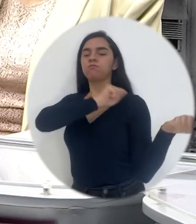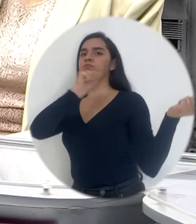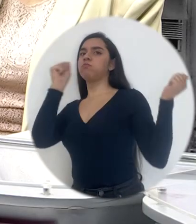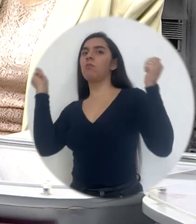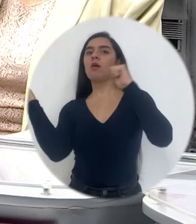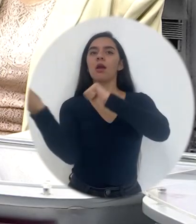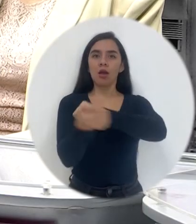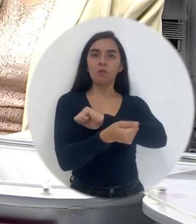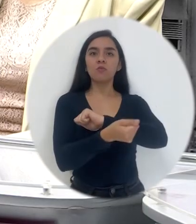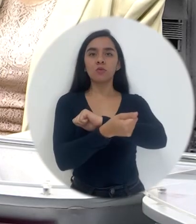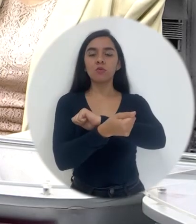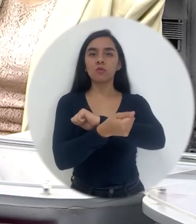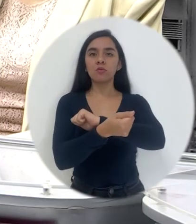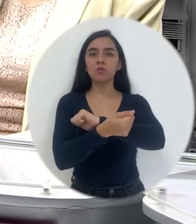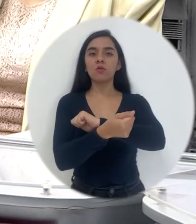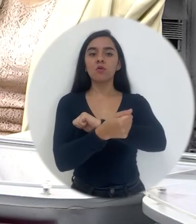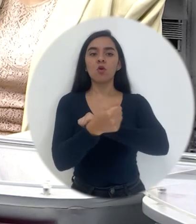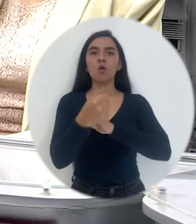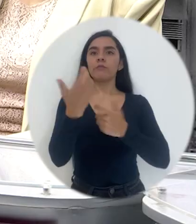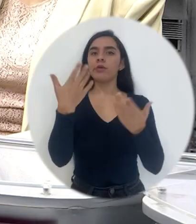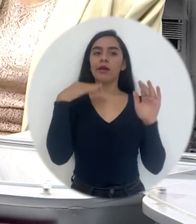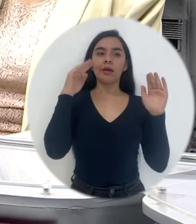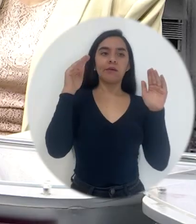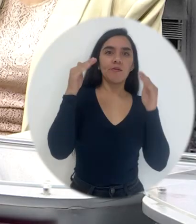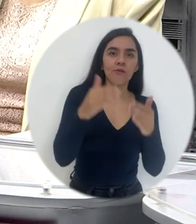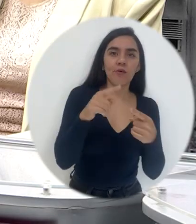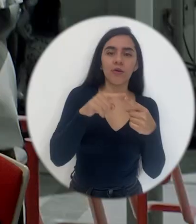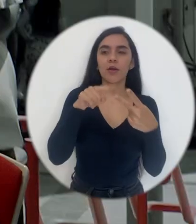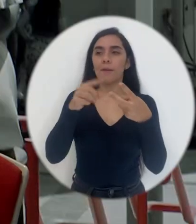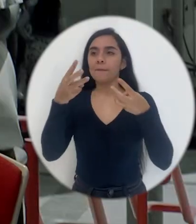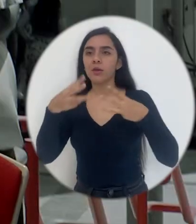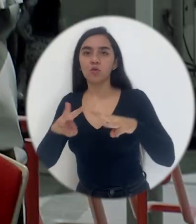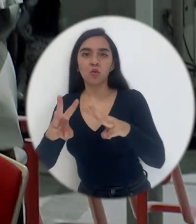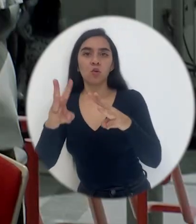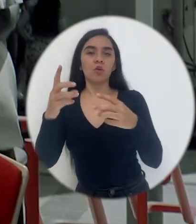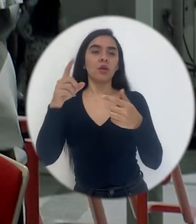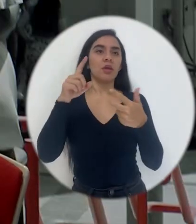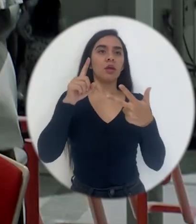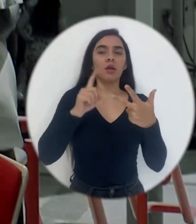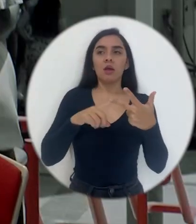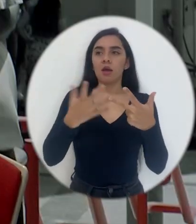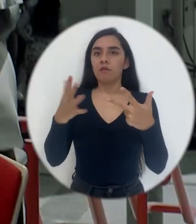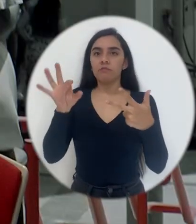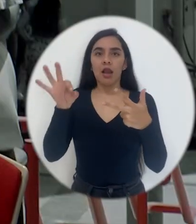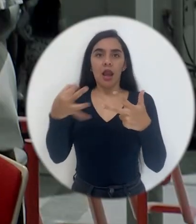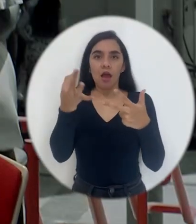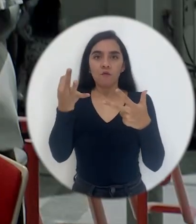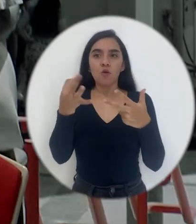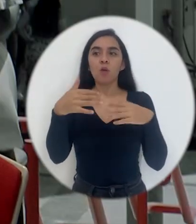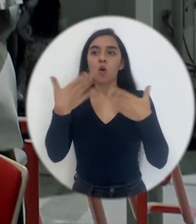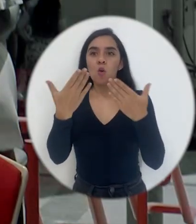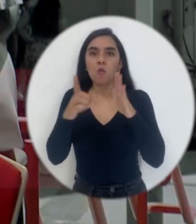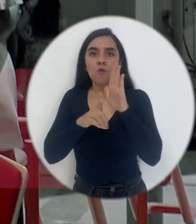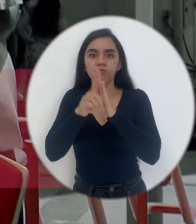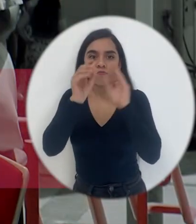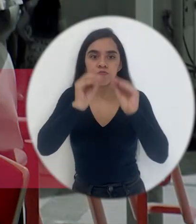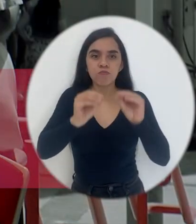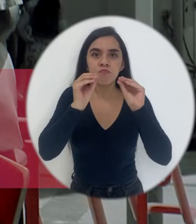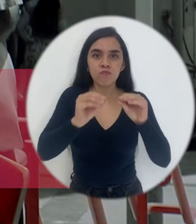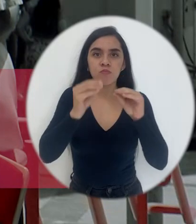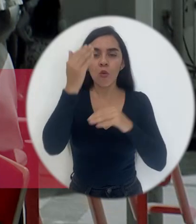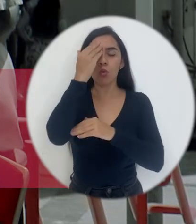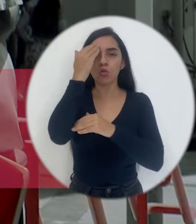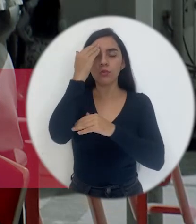cambio radical en enfoque, en metodología, en la forma en que vamos a